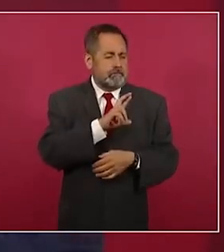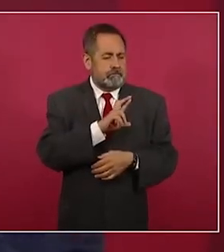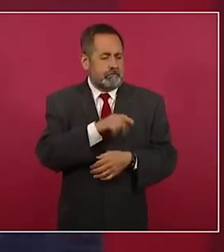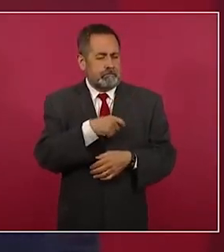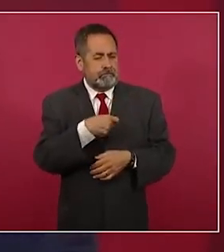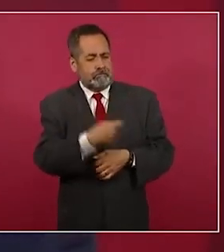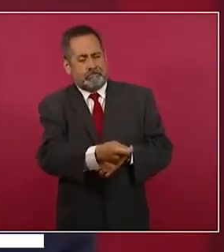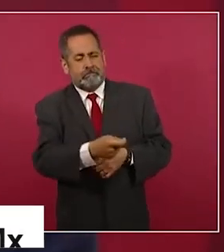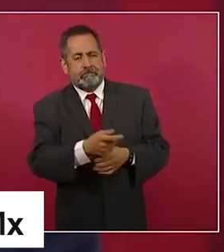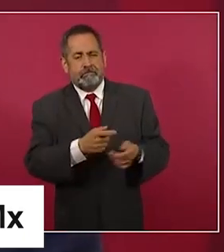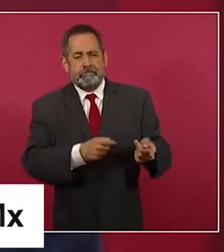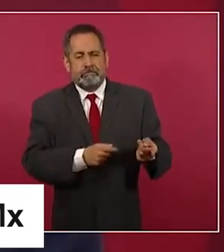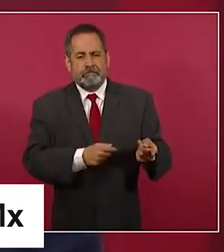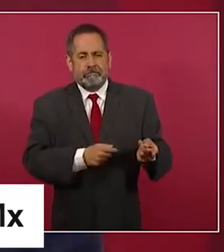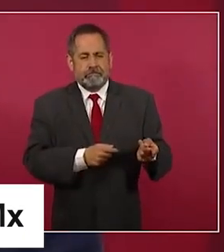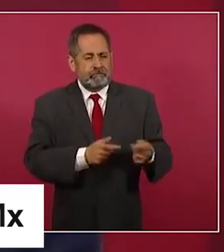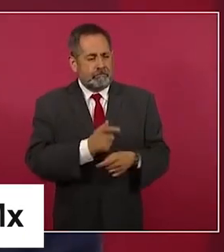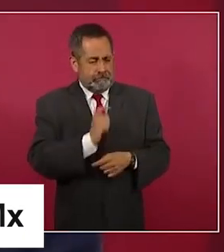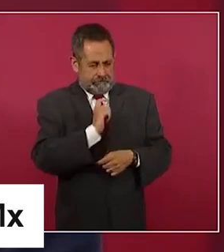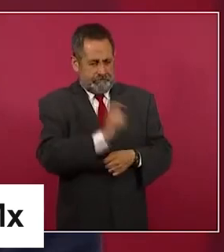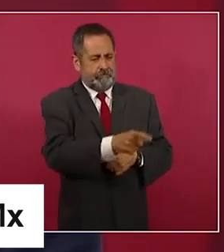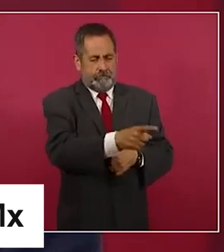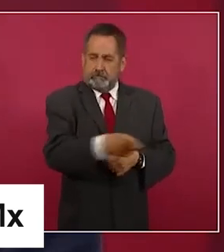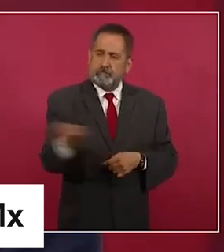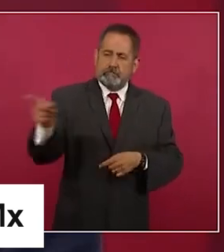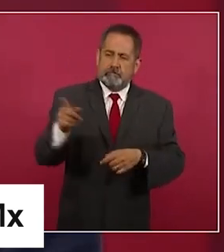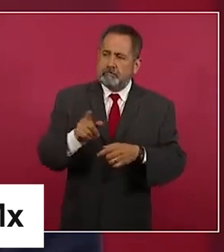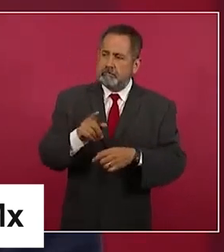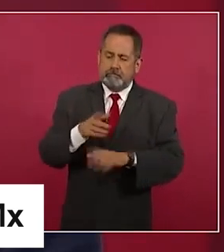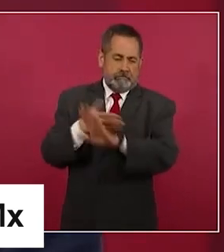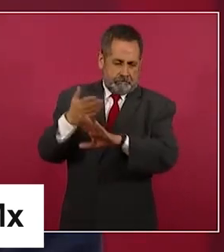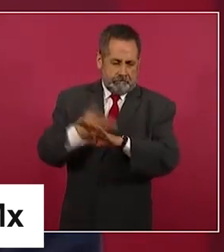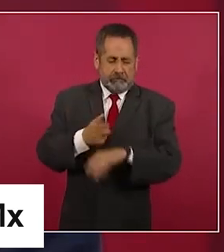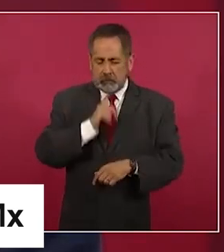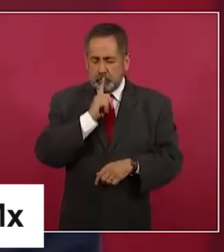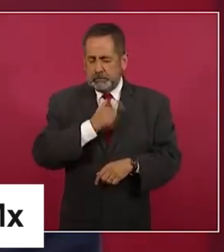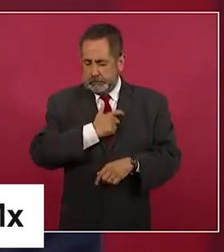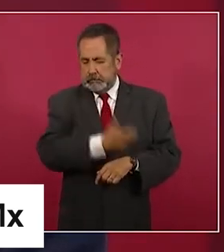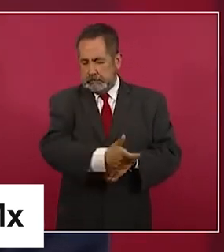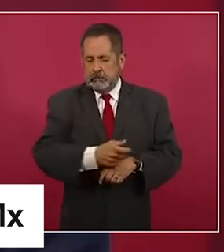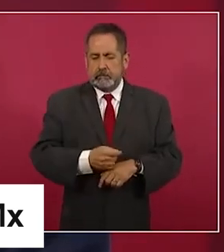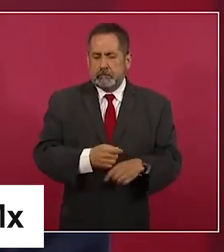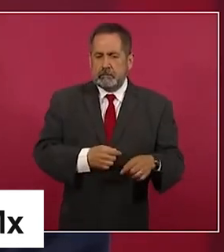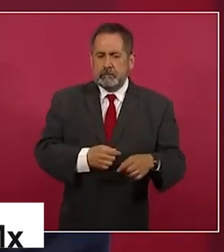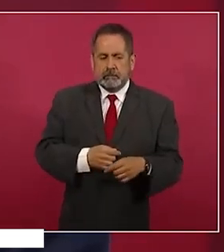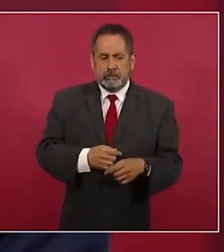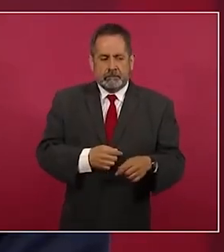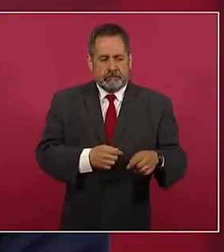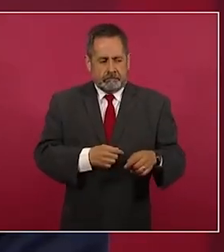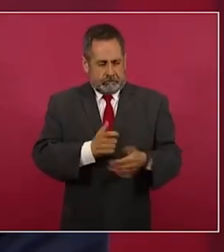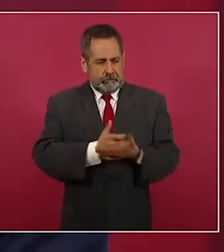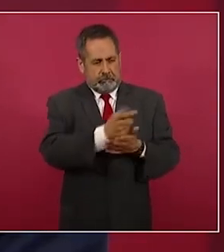pseudoambientalistas o compran